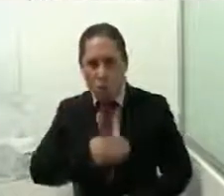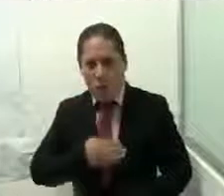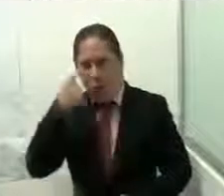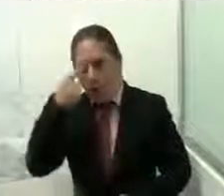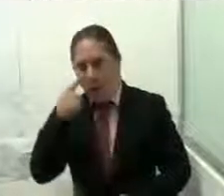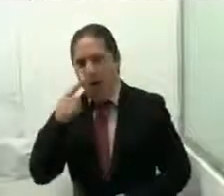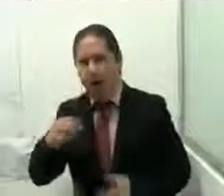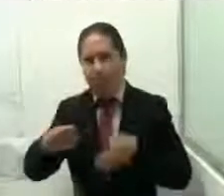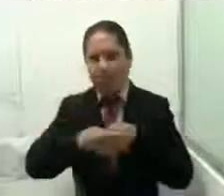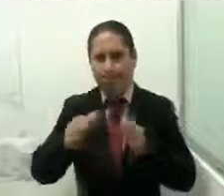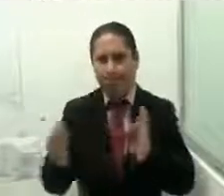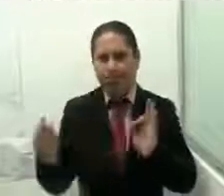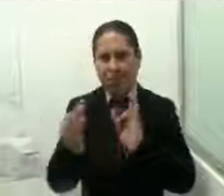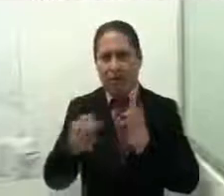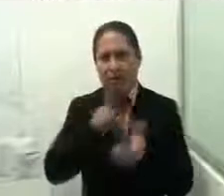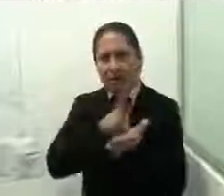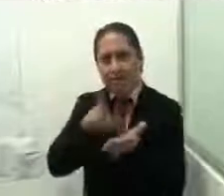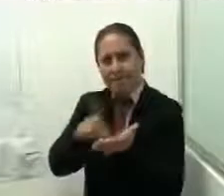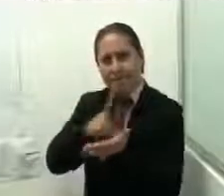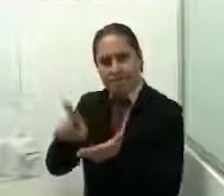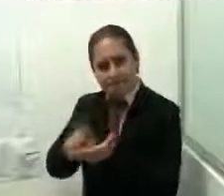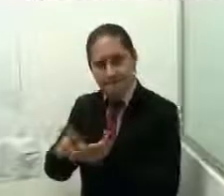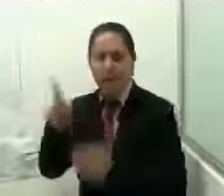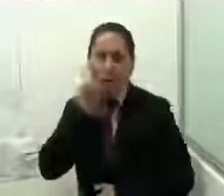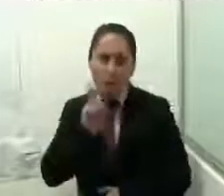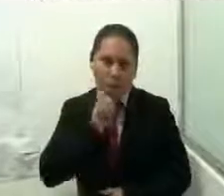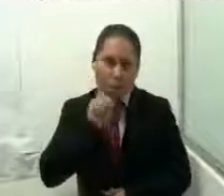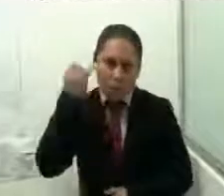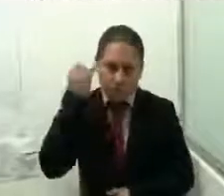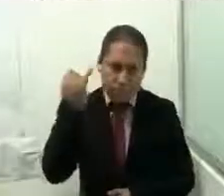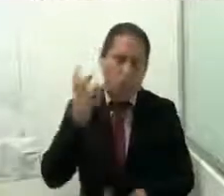se realizó la revisión de expedientes a mujeres en situación de reclusión.